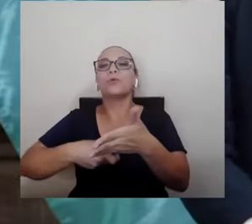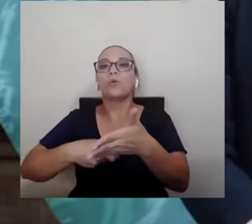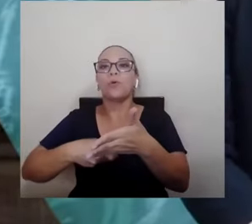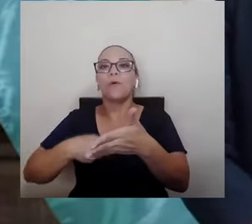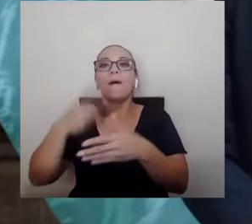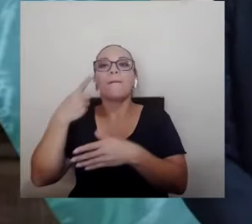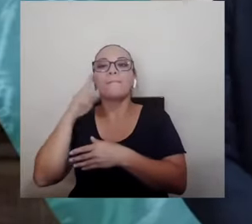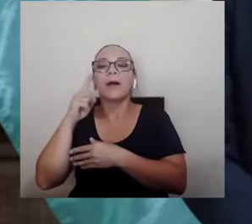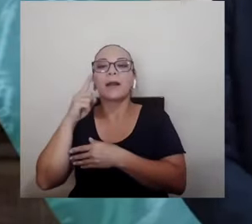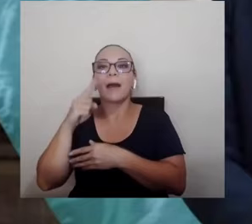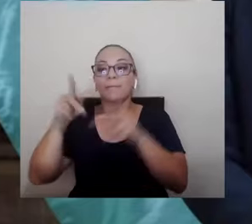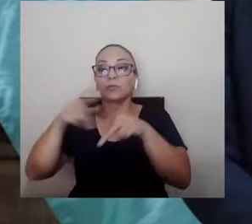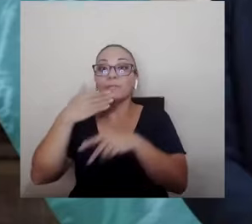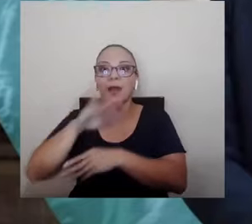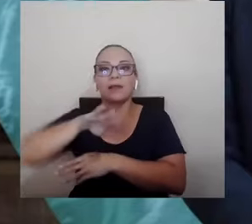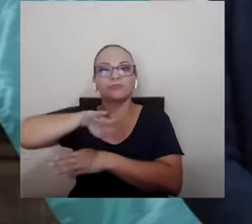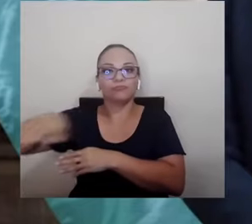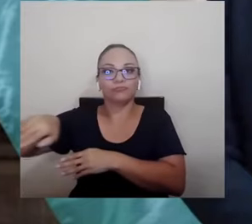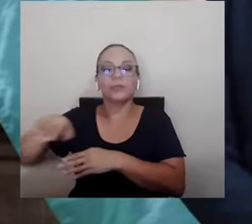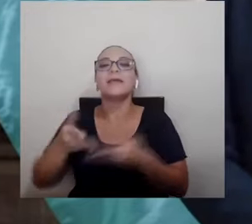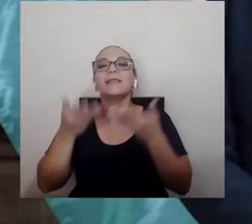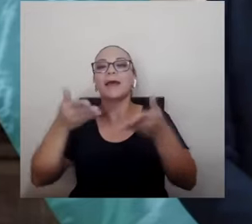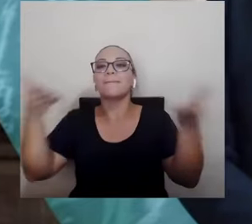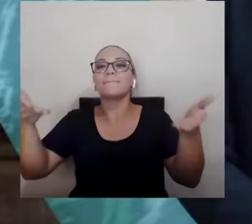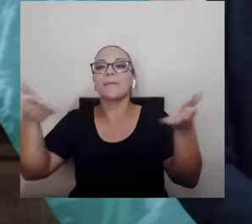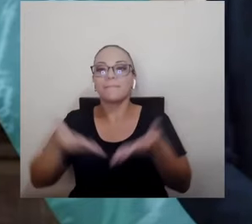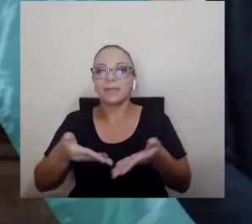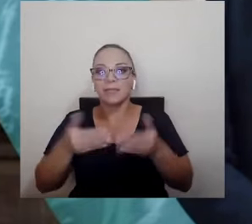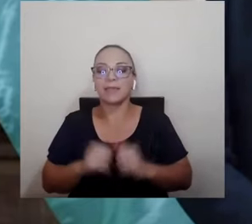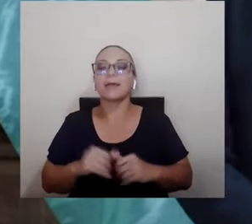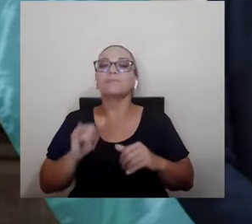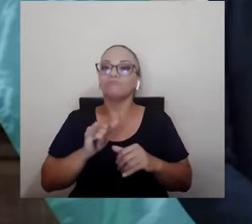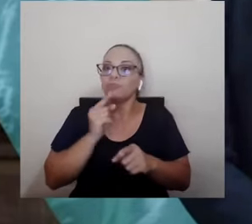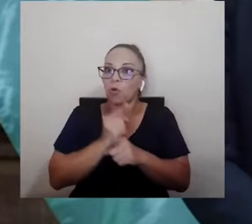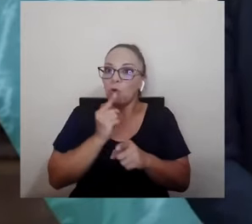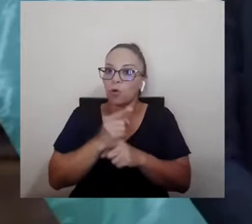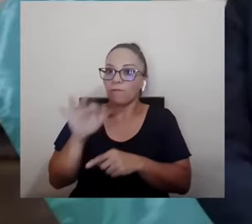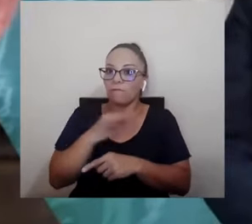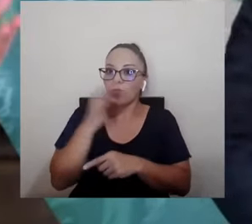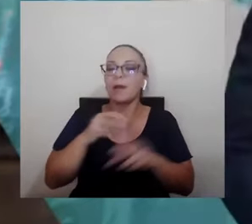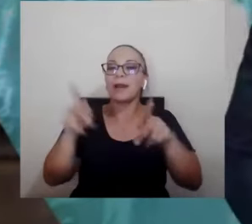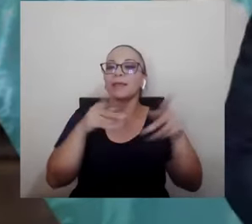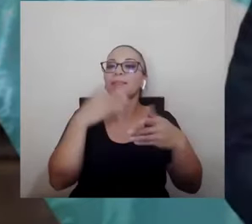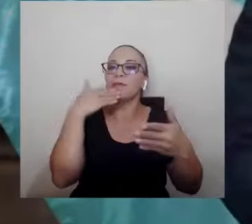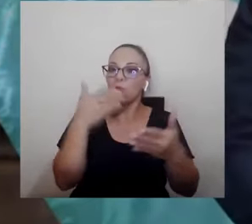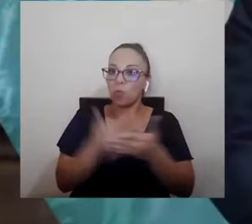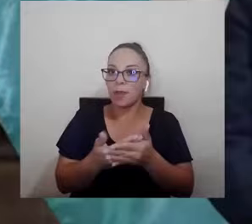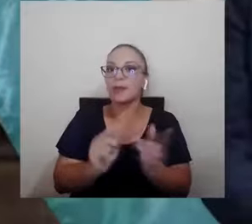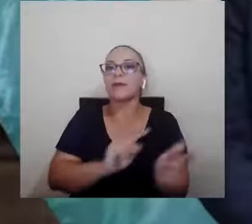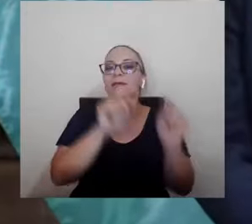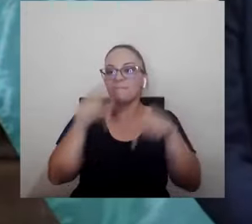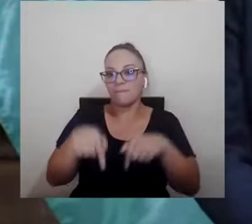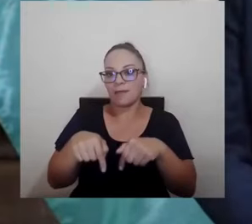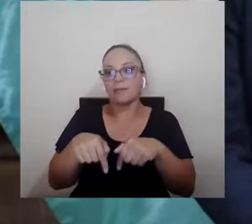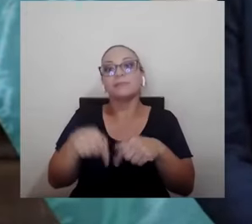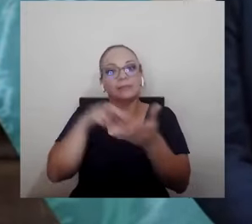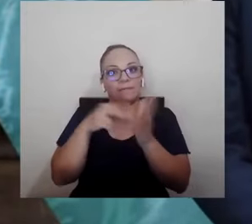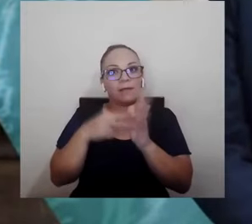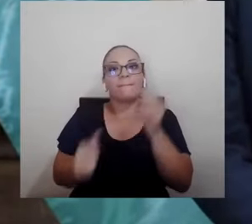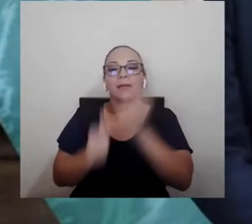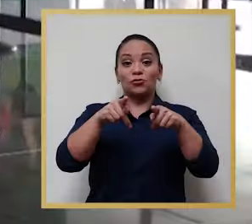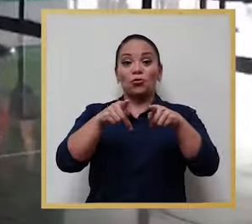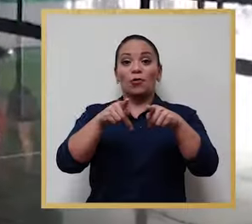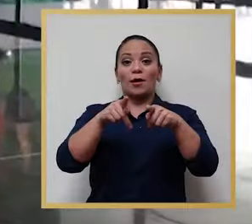y darle una bienvenida, como debe ser, a la gente buena, que es la mayoría de las poblaciones de ambos